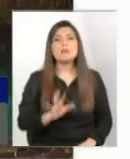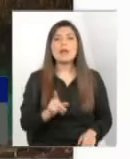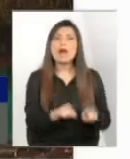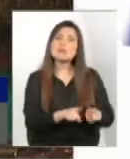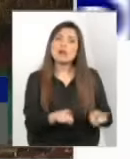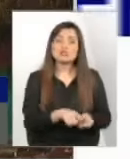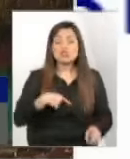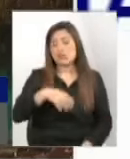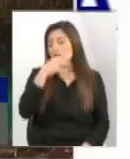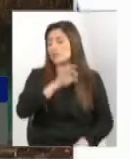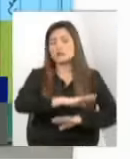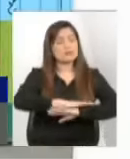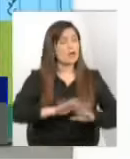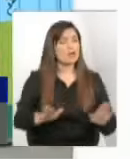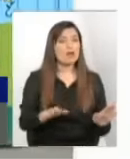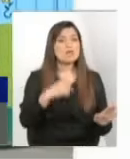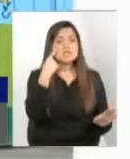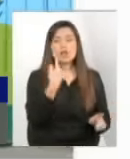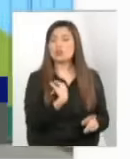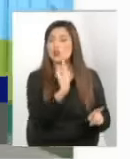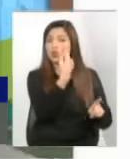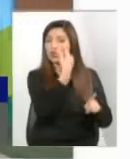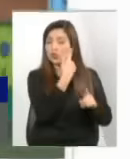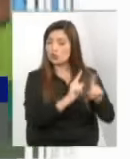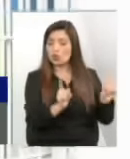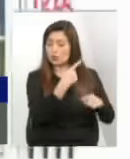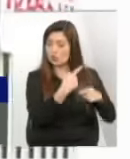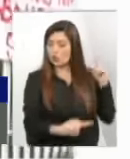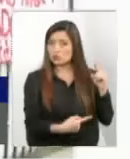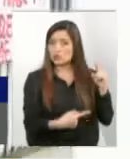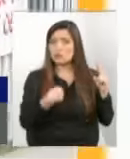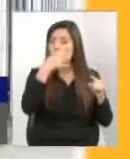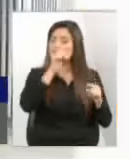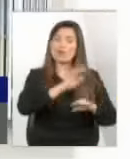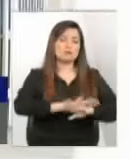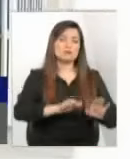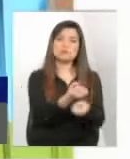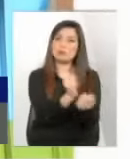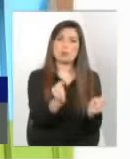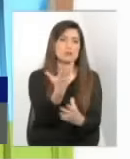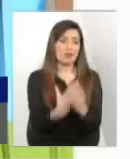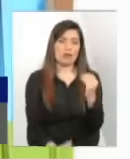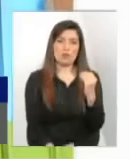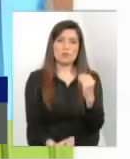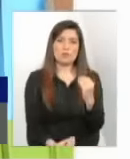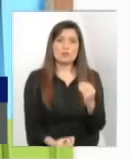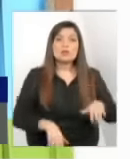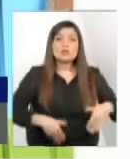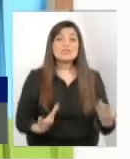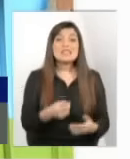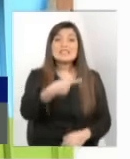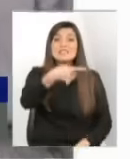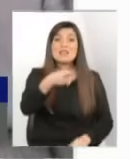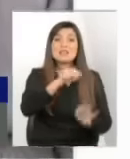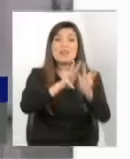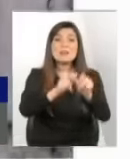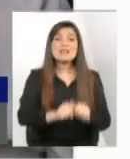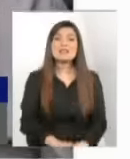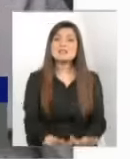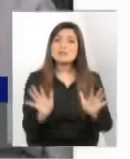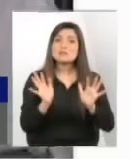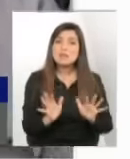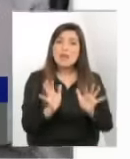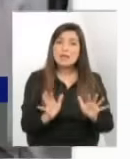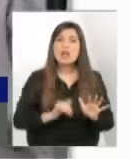ponerle una lápida a una niña que no conocía en tu caso se repite con frecuencia que han 100 familias a la espera y no sé de esas